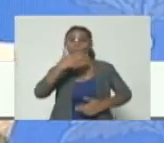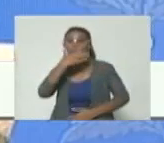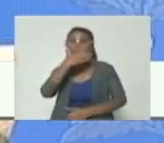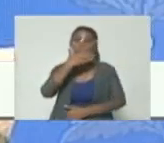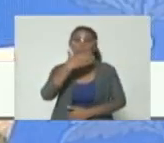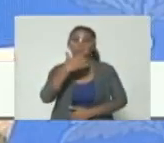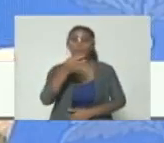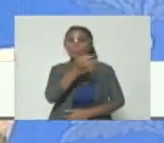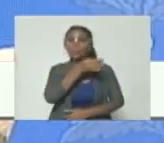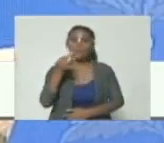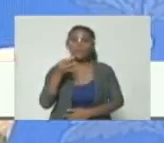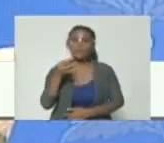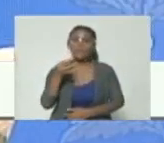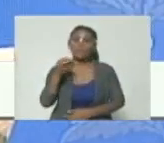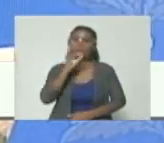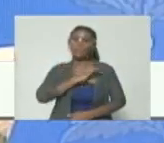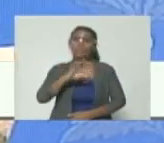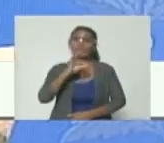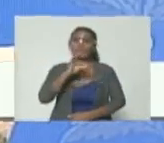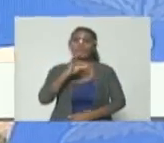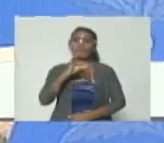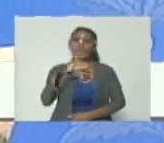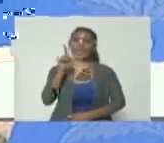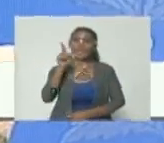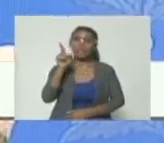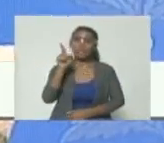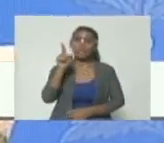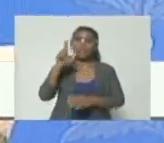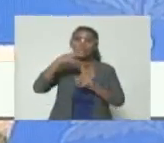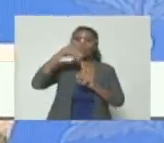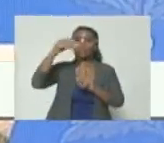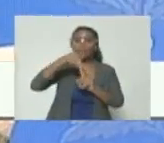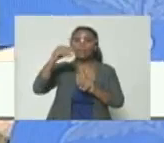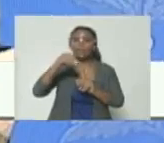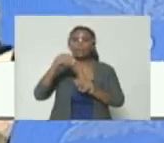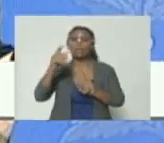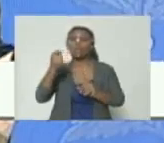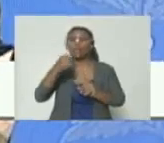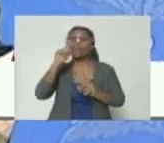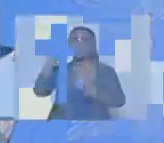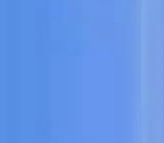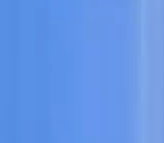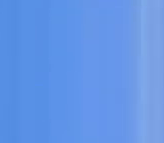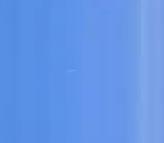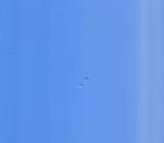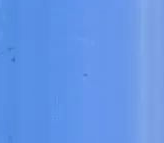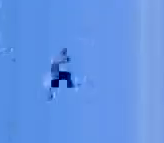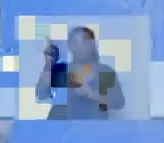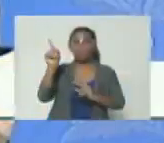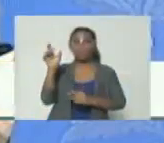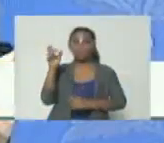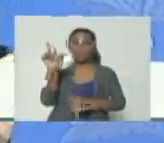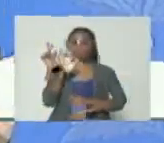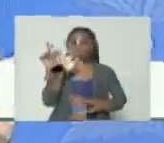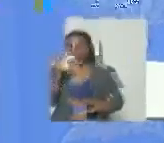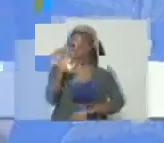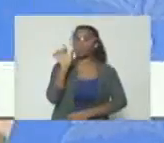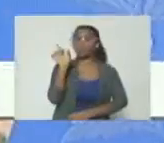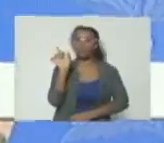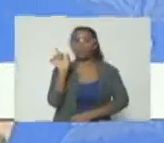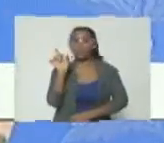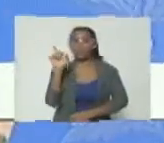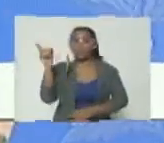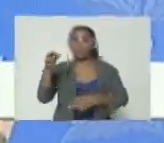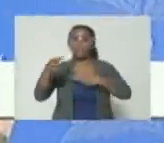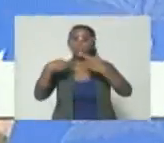tenido éxito, señora de Altamira, del Cafetal, de Prazo del Este, que en este momento probablemente esté